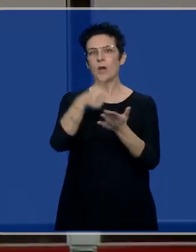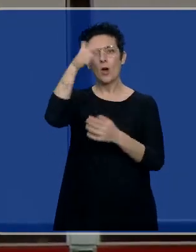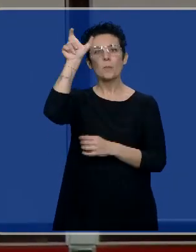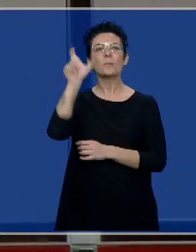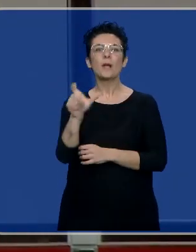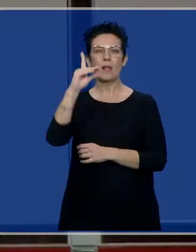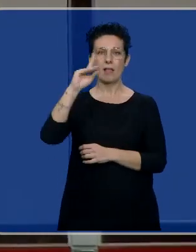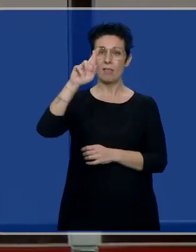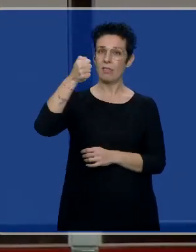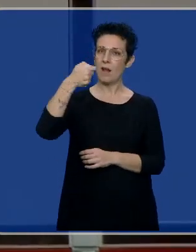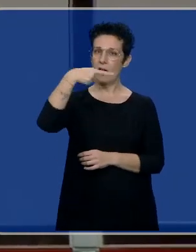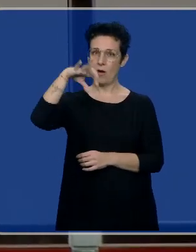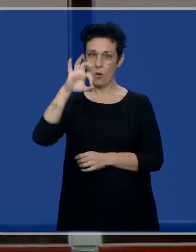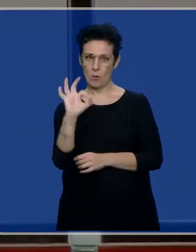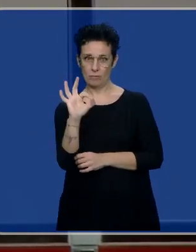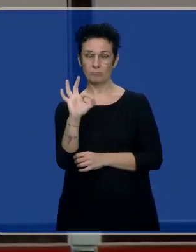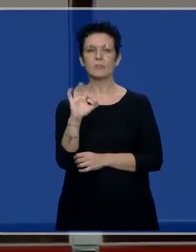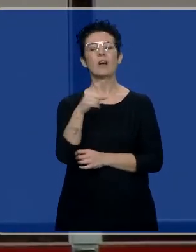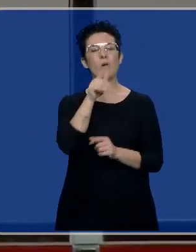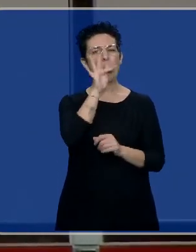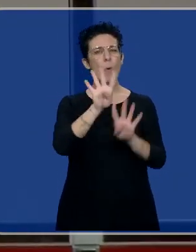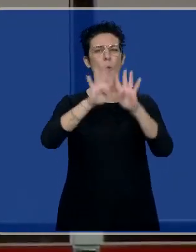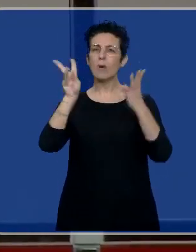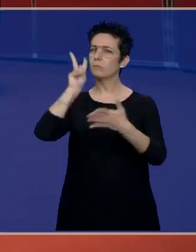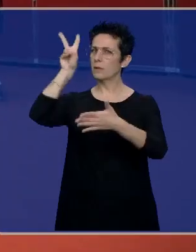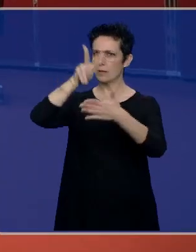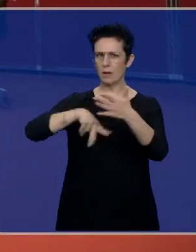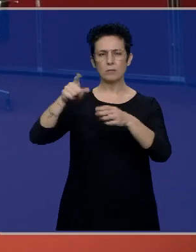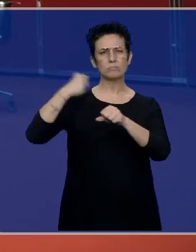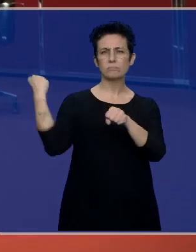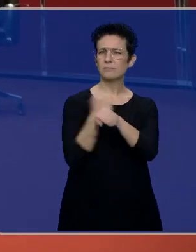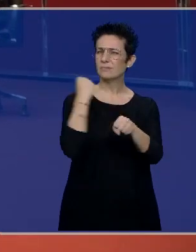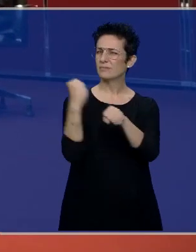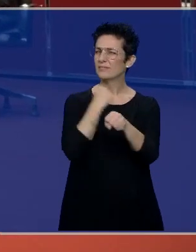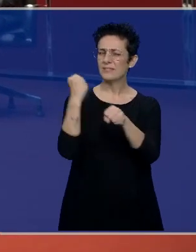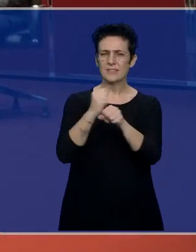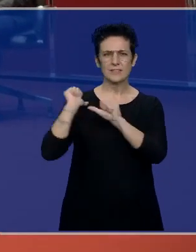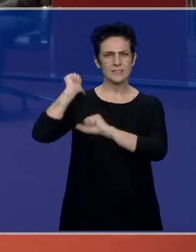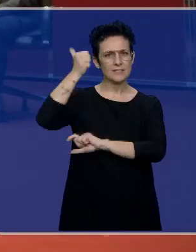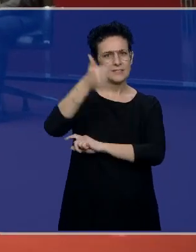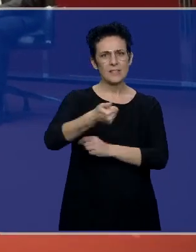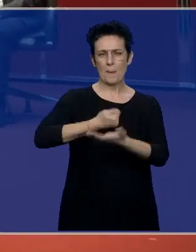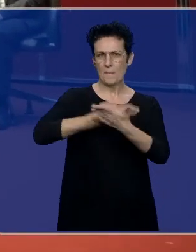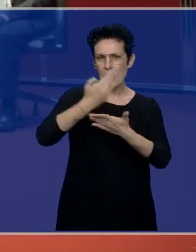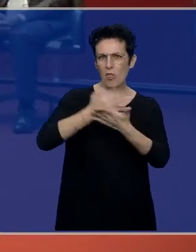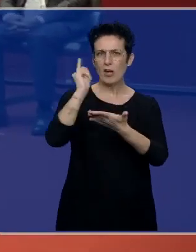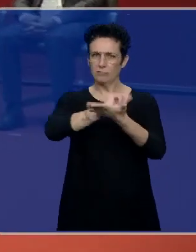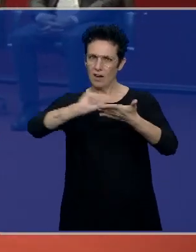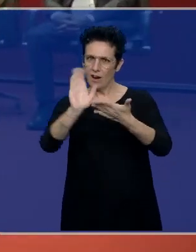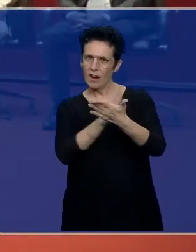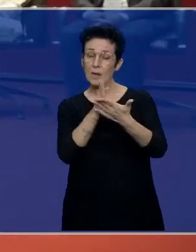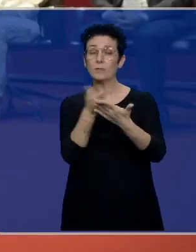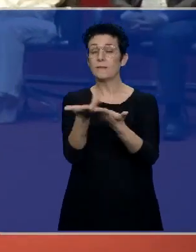Sánchez Drago. El jurado ha reconocido por unanimidad la dilatada trayectoria literaria y periodística de este escritor cuyo